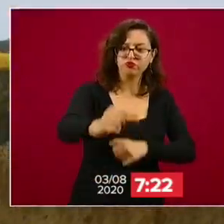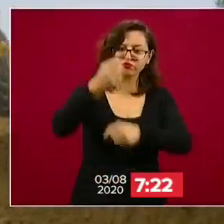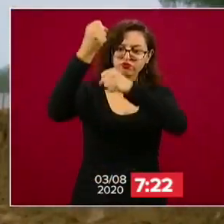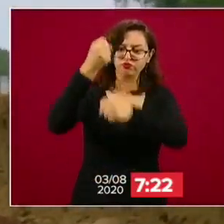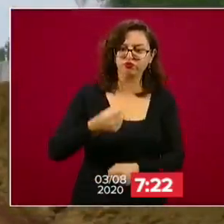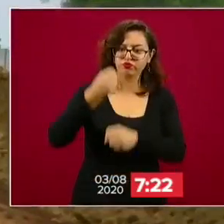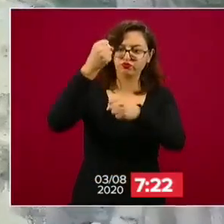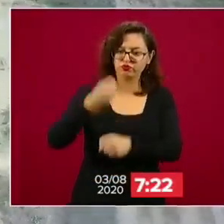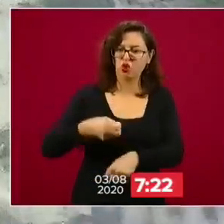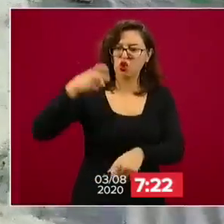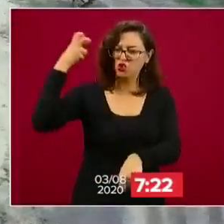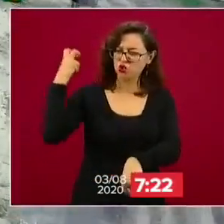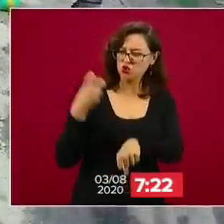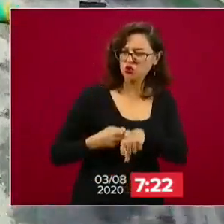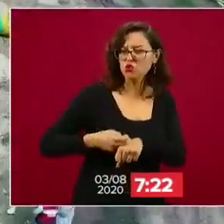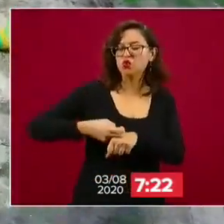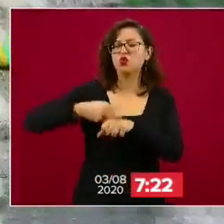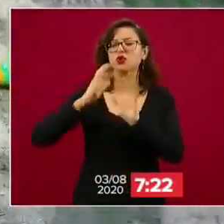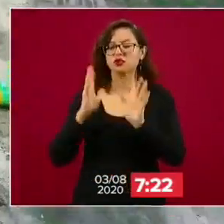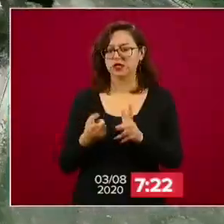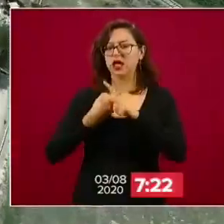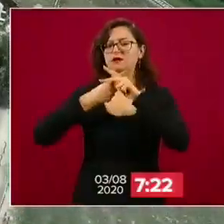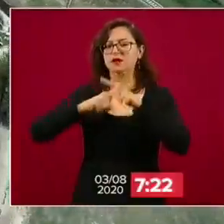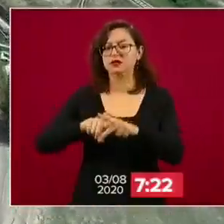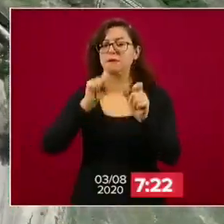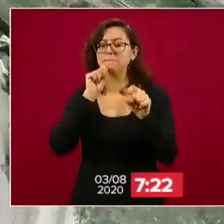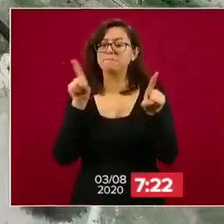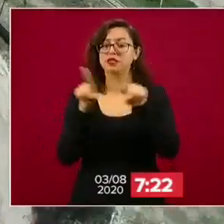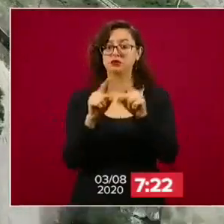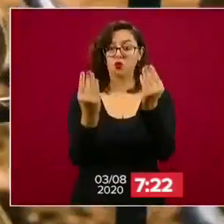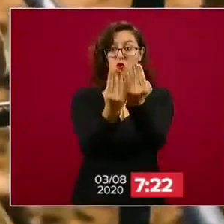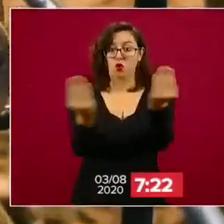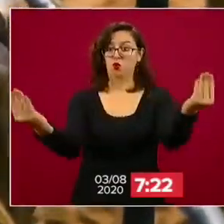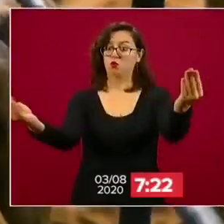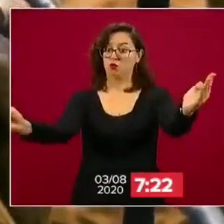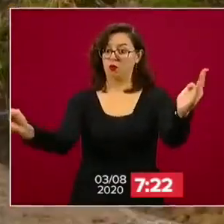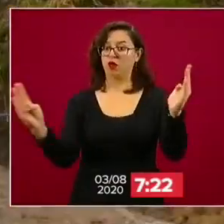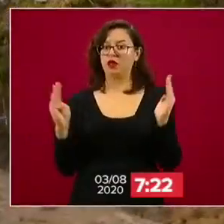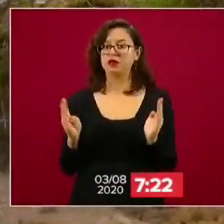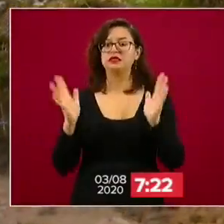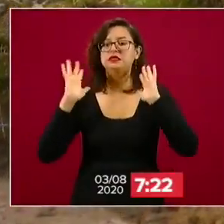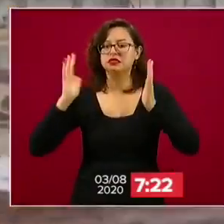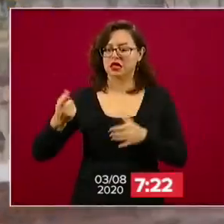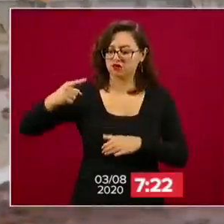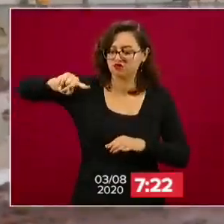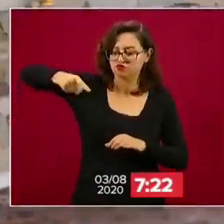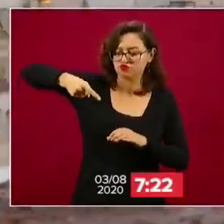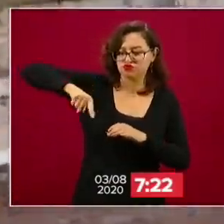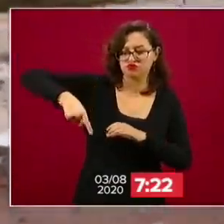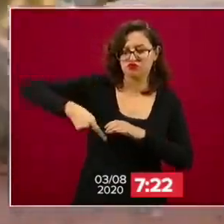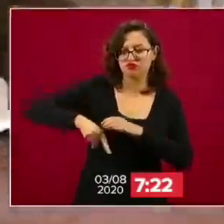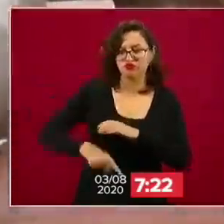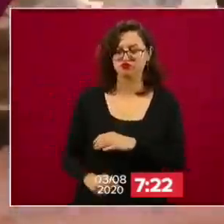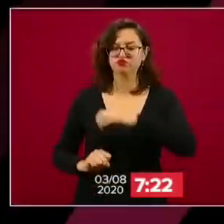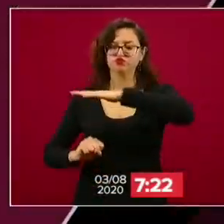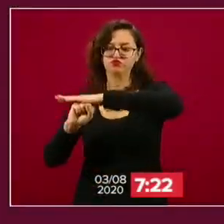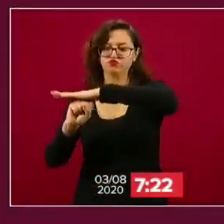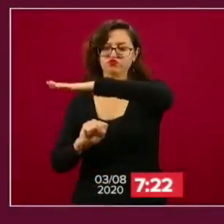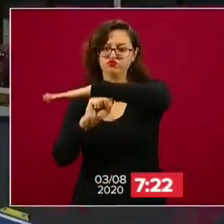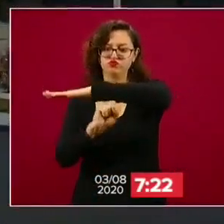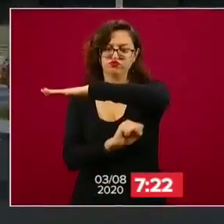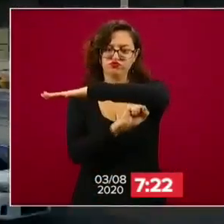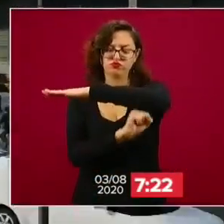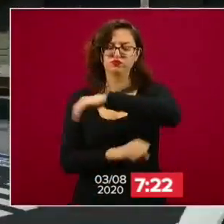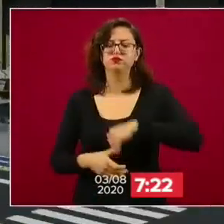relleno de los diversos tramos de la vialidad, mientras que en la barda perimetral se realiza la perforación y construcción de pilotes alrededor